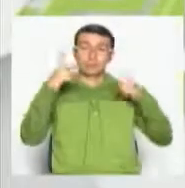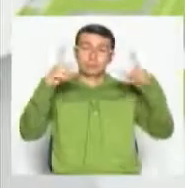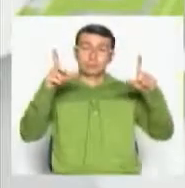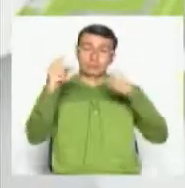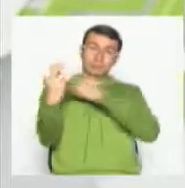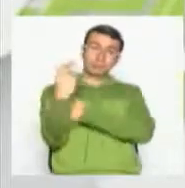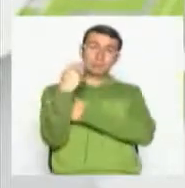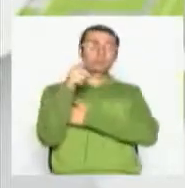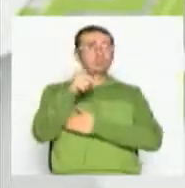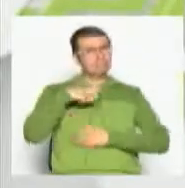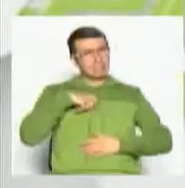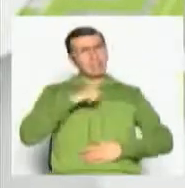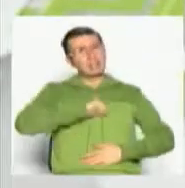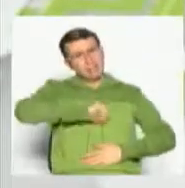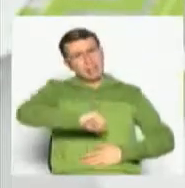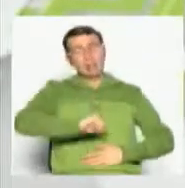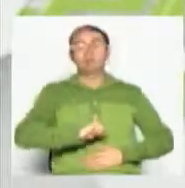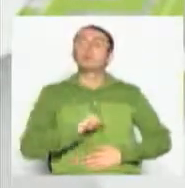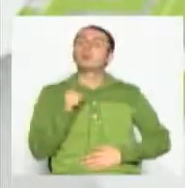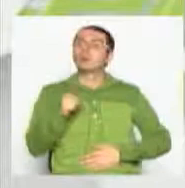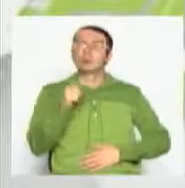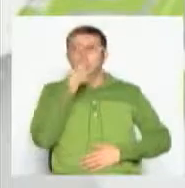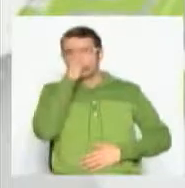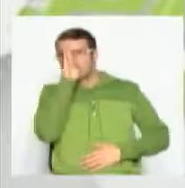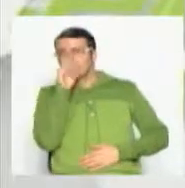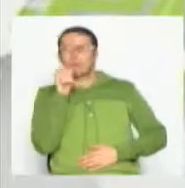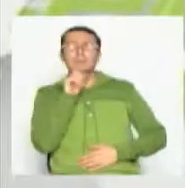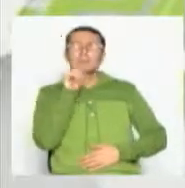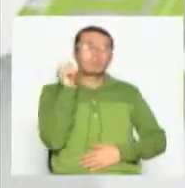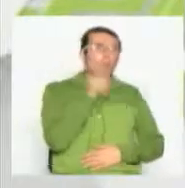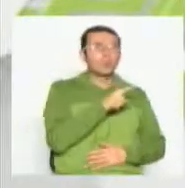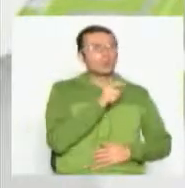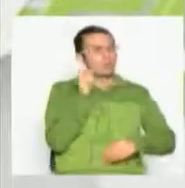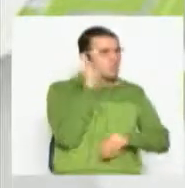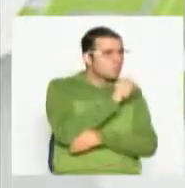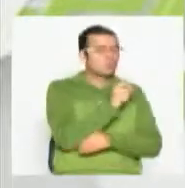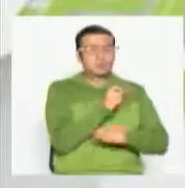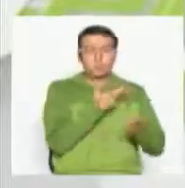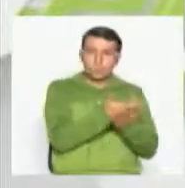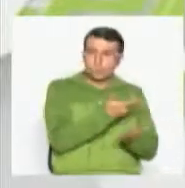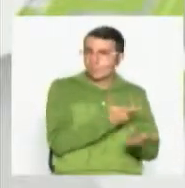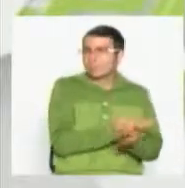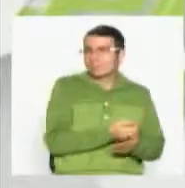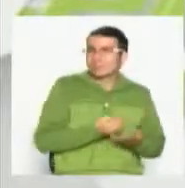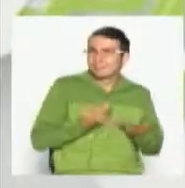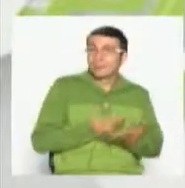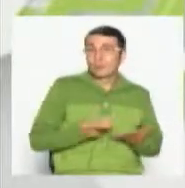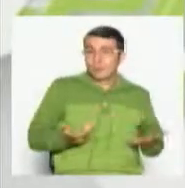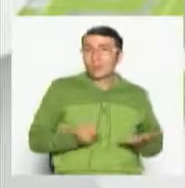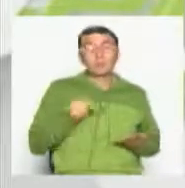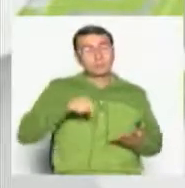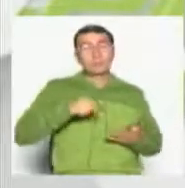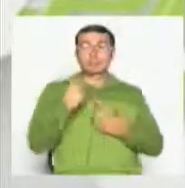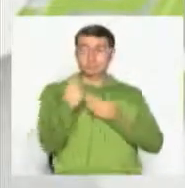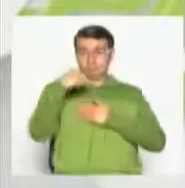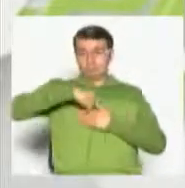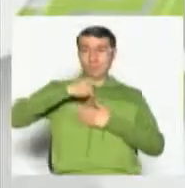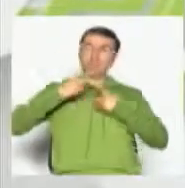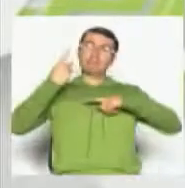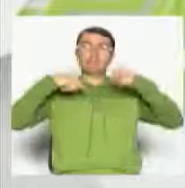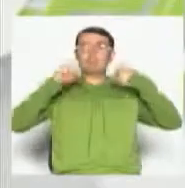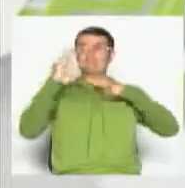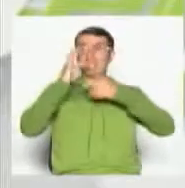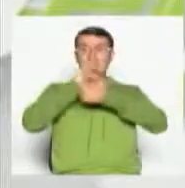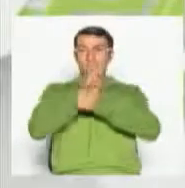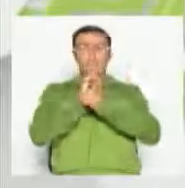tienen todo el derecho en enviarnos sus inquietudes, peticiones, quejas, reclamos o sugerencias de la programación que les expone el